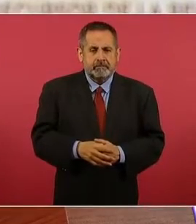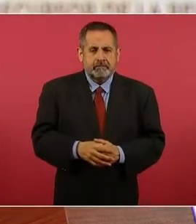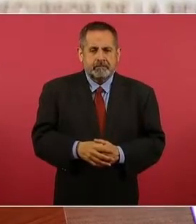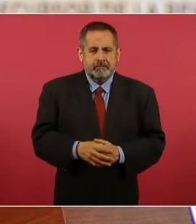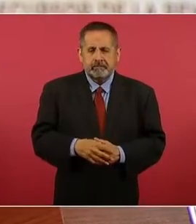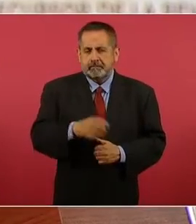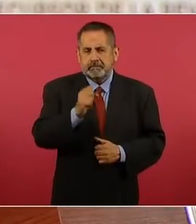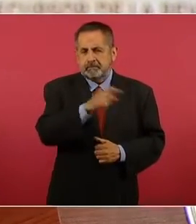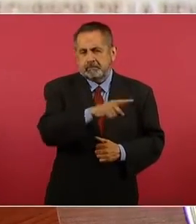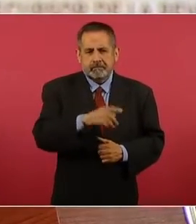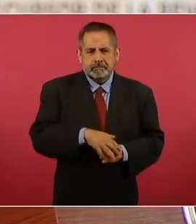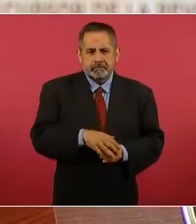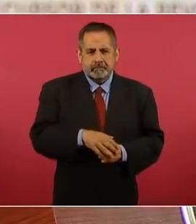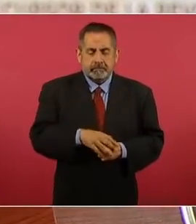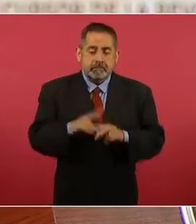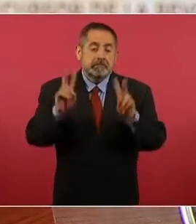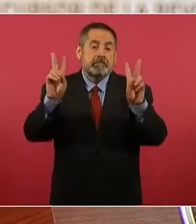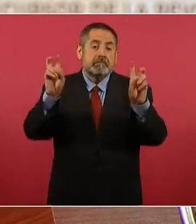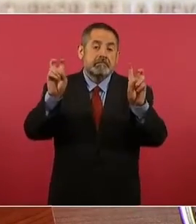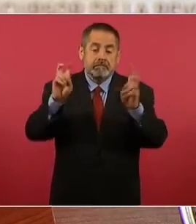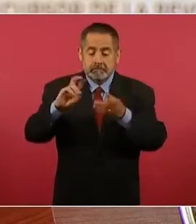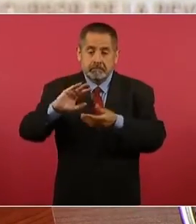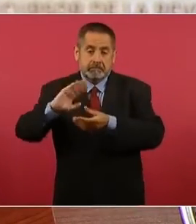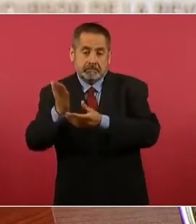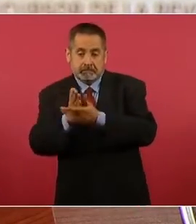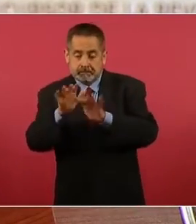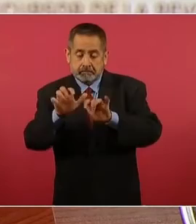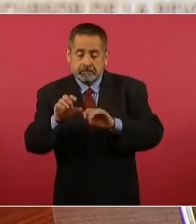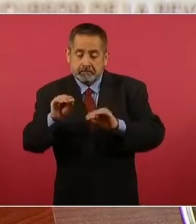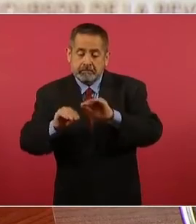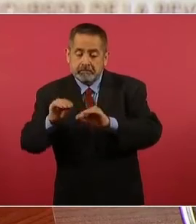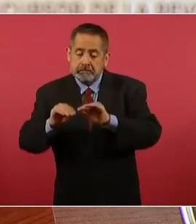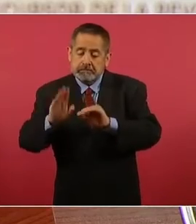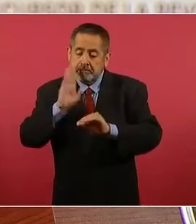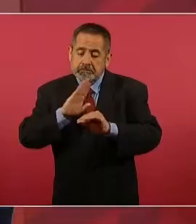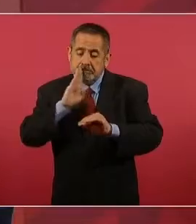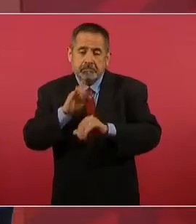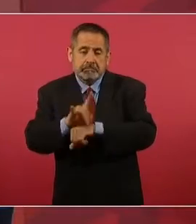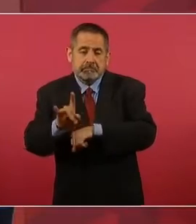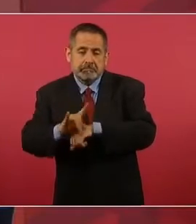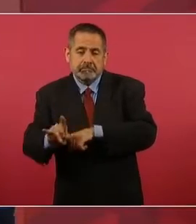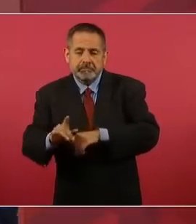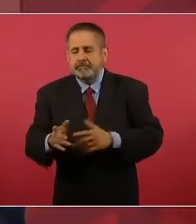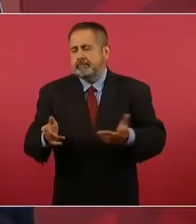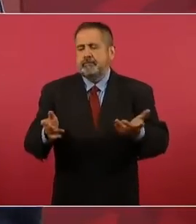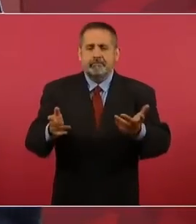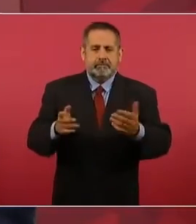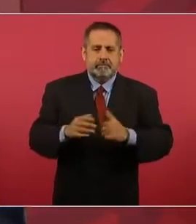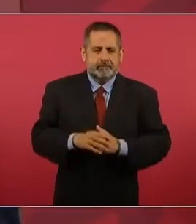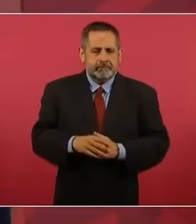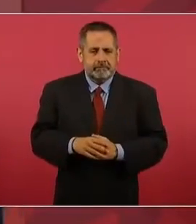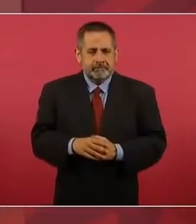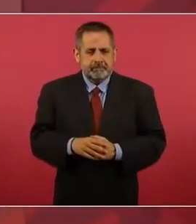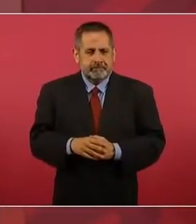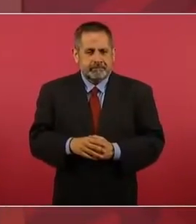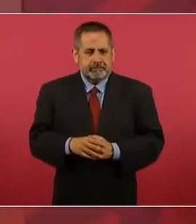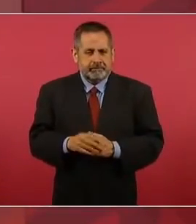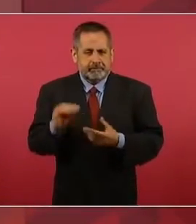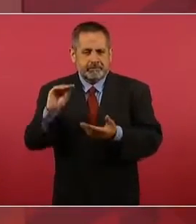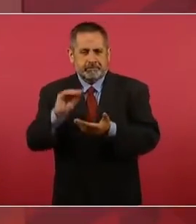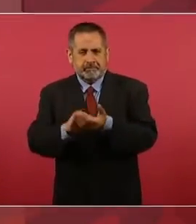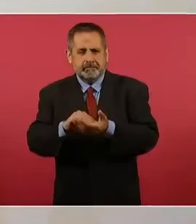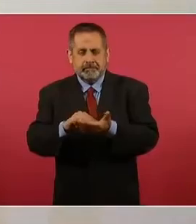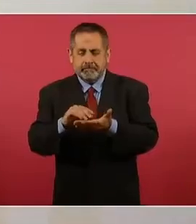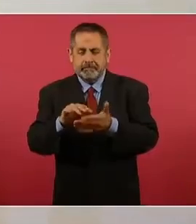Se integró mal el expediente, pusieron que lo